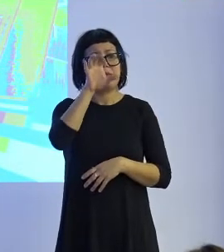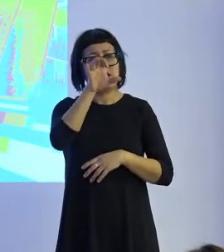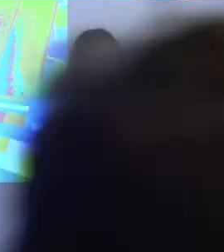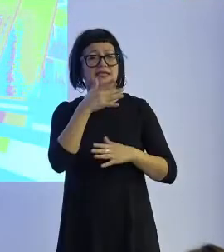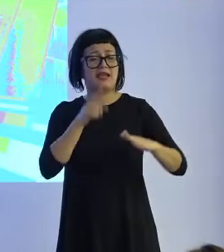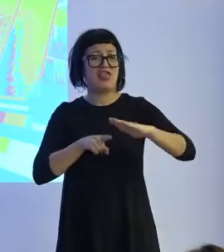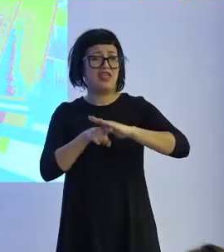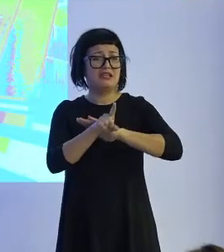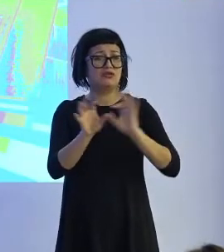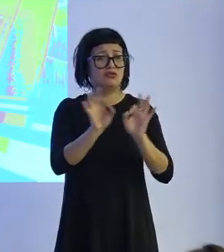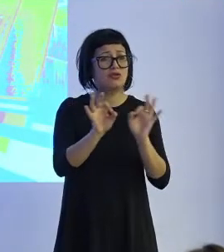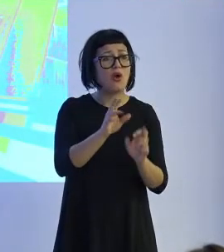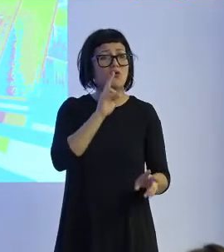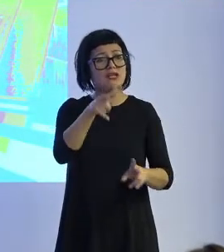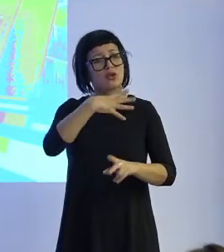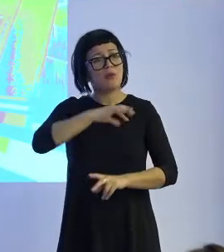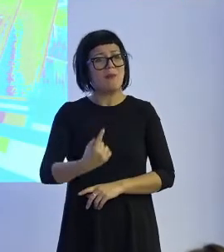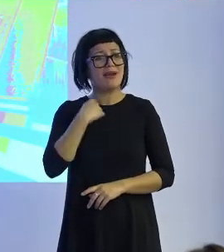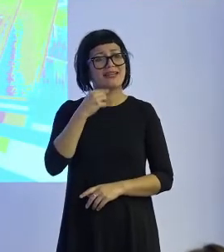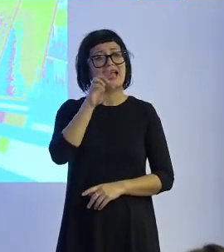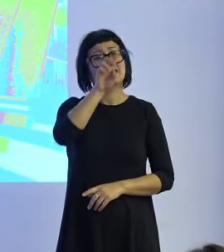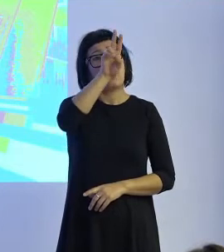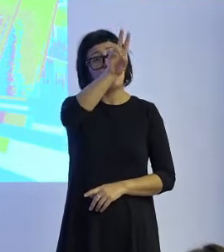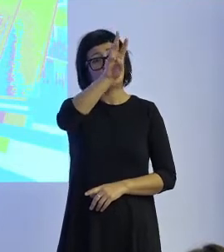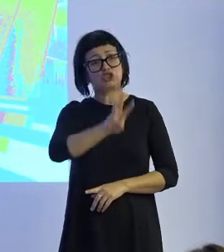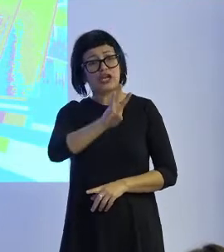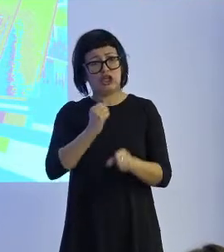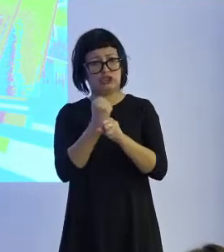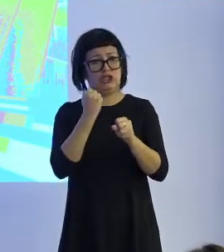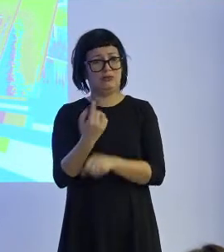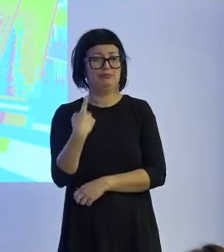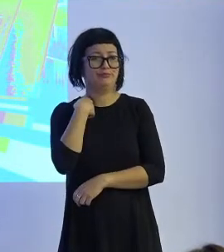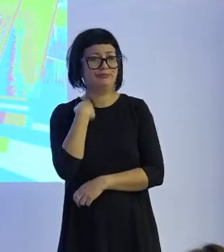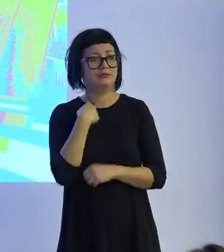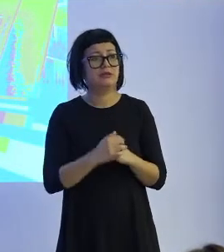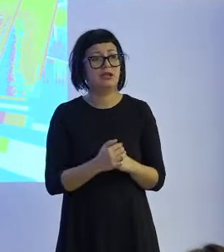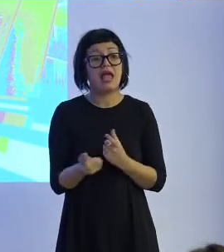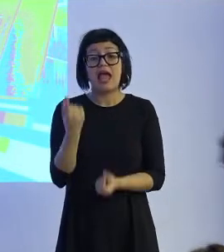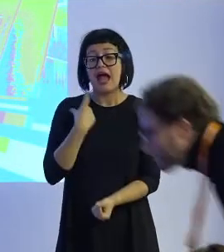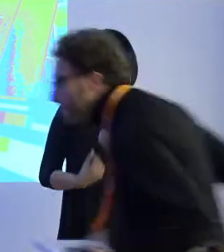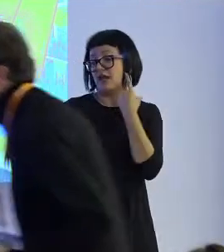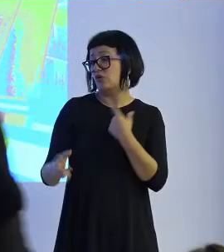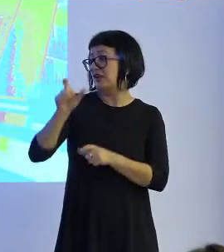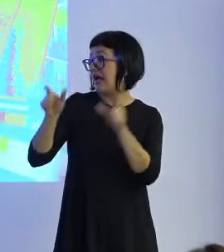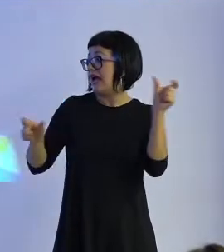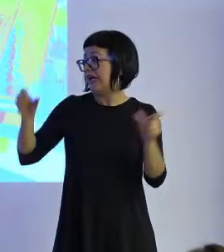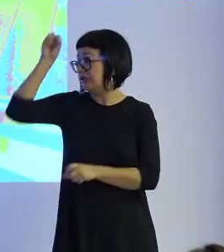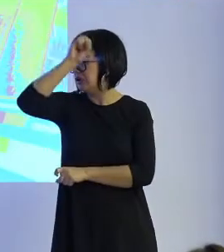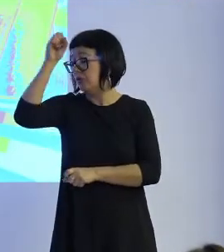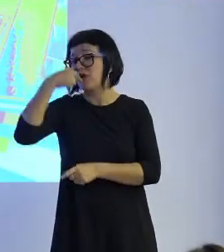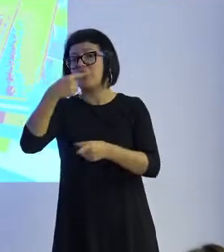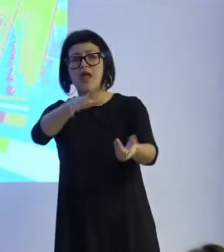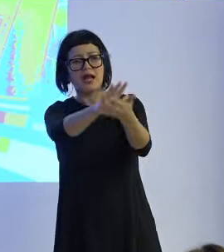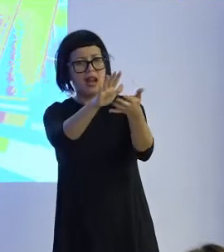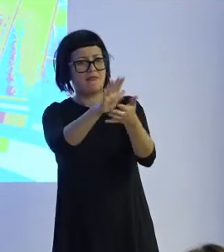desarrollo, donde es posible que se lleguen a perder hasta dos tercios de los empleos. Hay otras voces, en cambio, que llaman a la calma, que